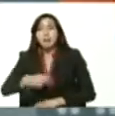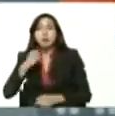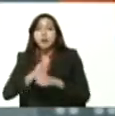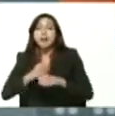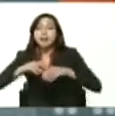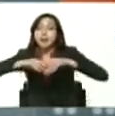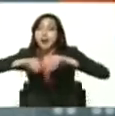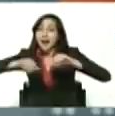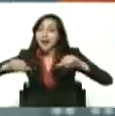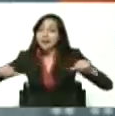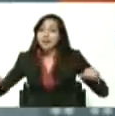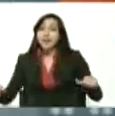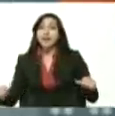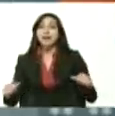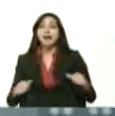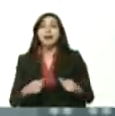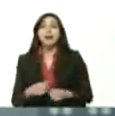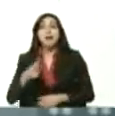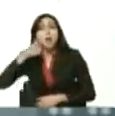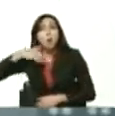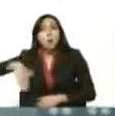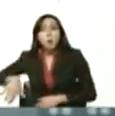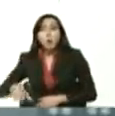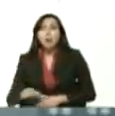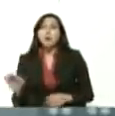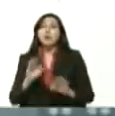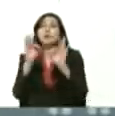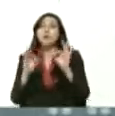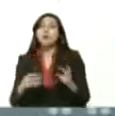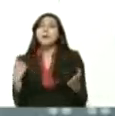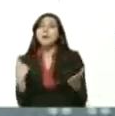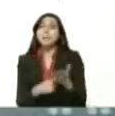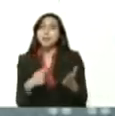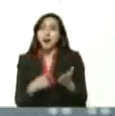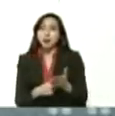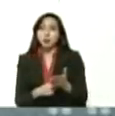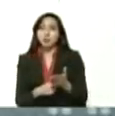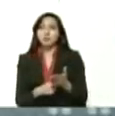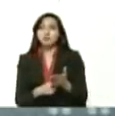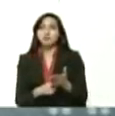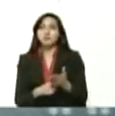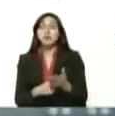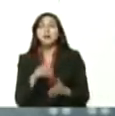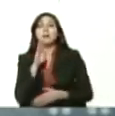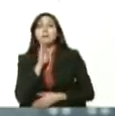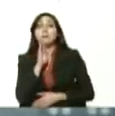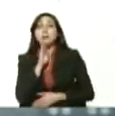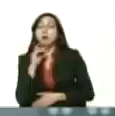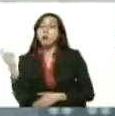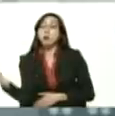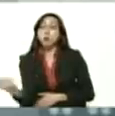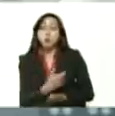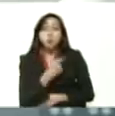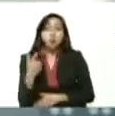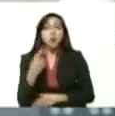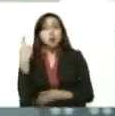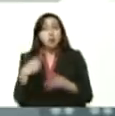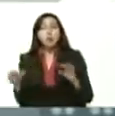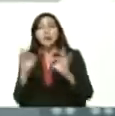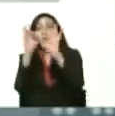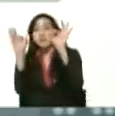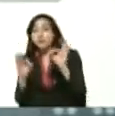como todo nuestro pueblo de alguna u otra manera tiene esta forma de pago, ya estamos bancarizándose y buscando de alguna u otra manera